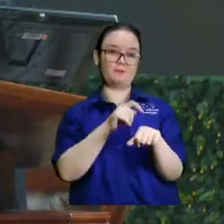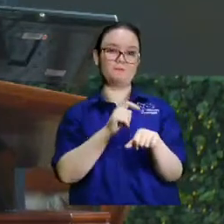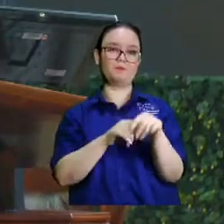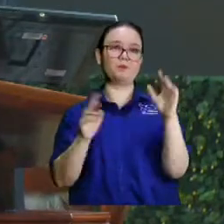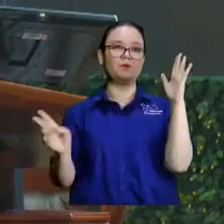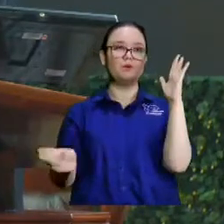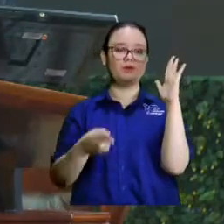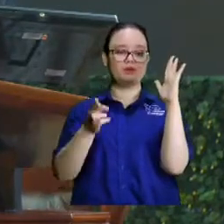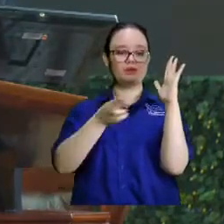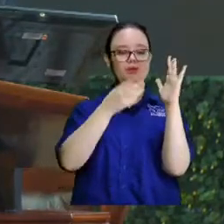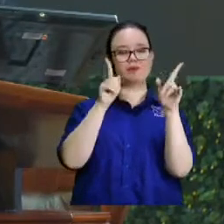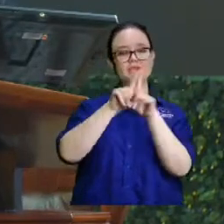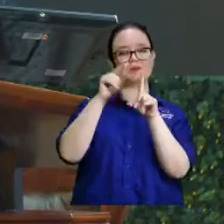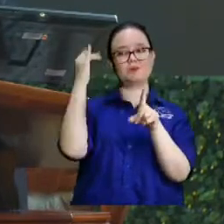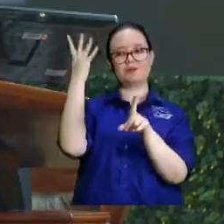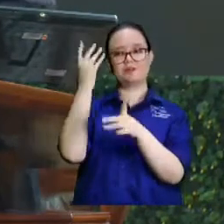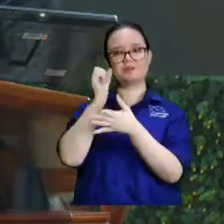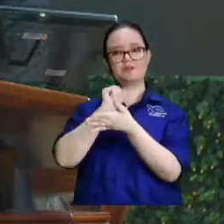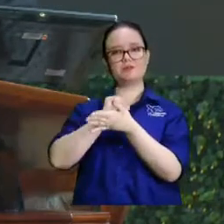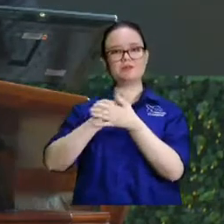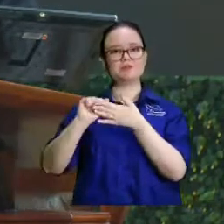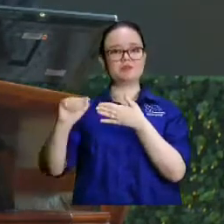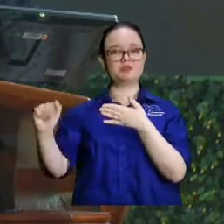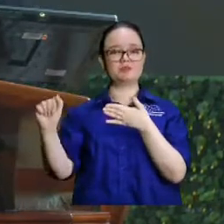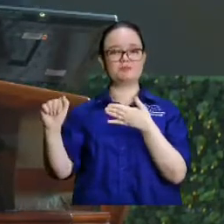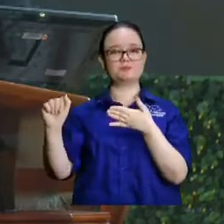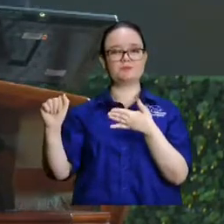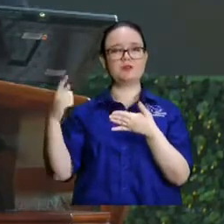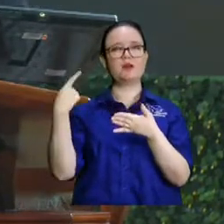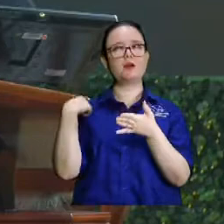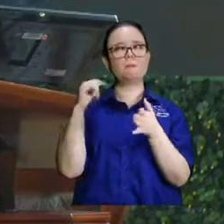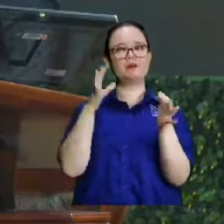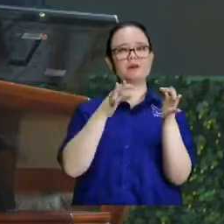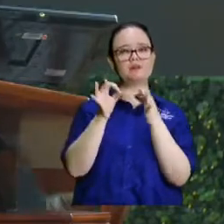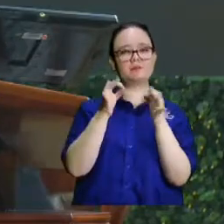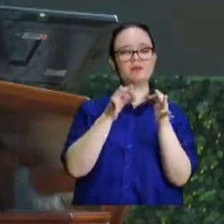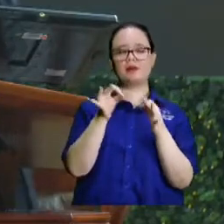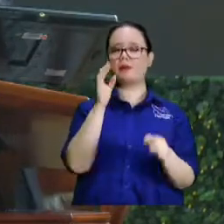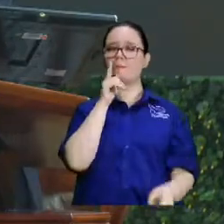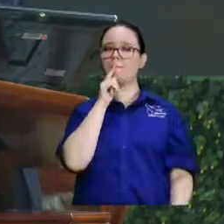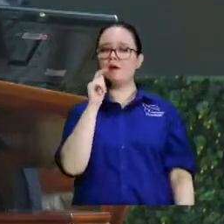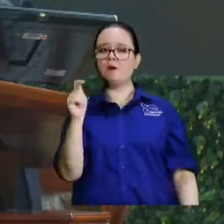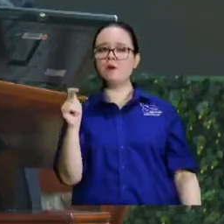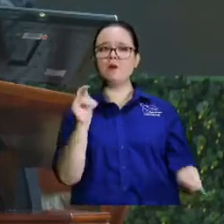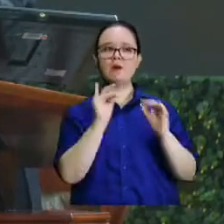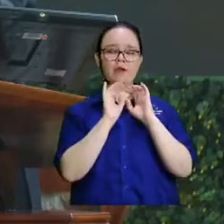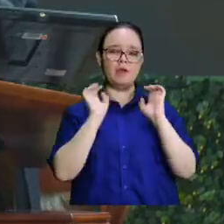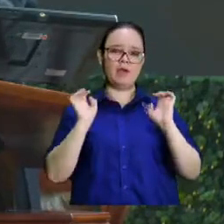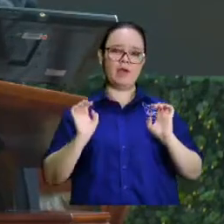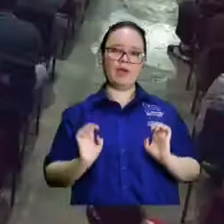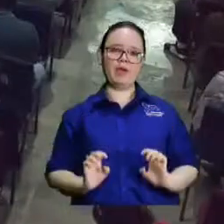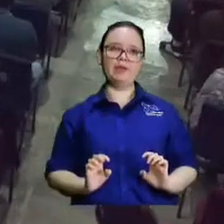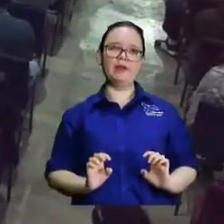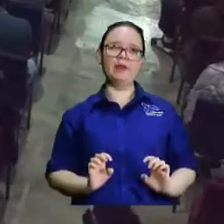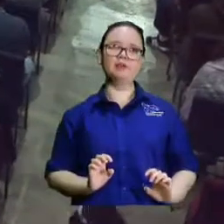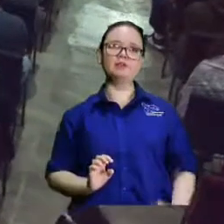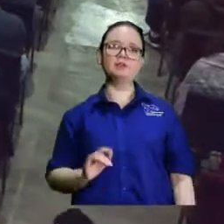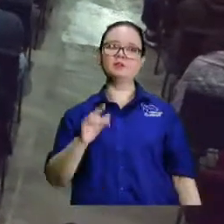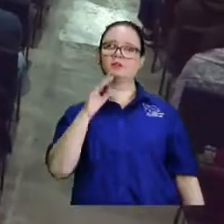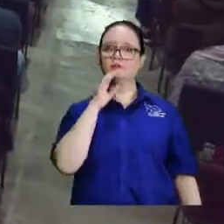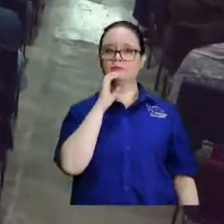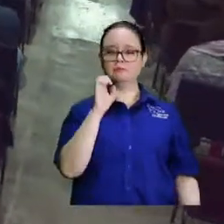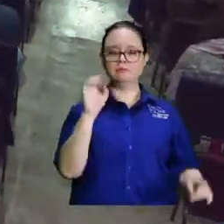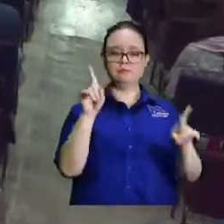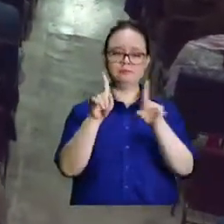figura del Espíritu Santo. A ver, para poner más preciso esto. Esdras es figura del Señor Jesucristo restaurando el